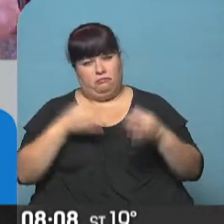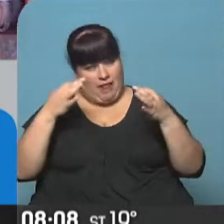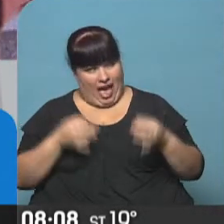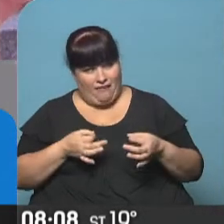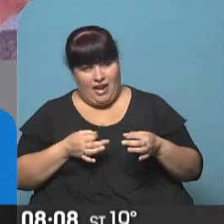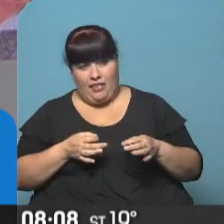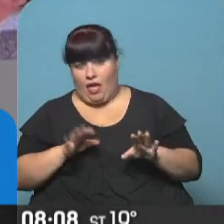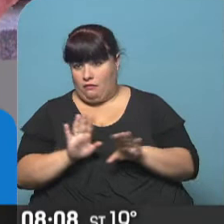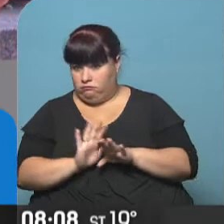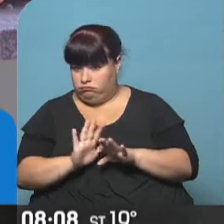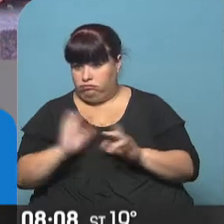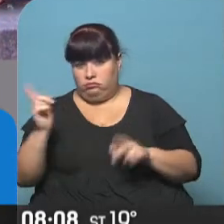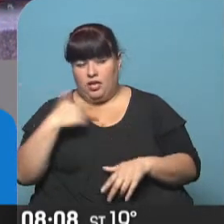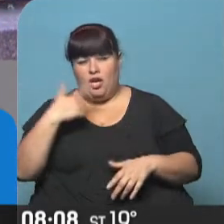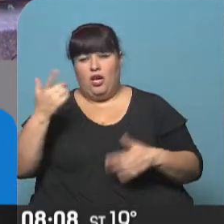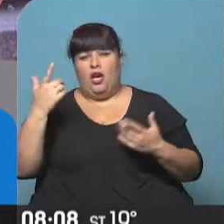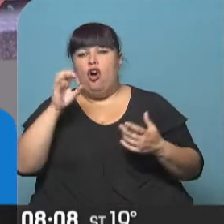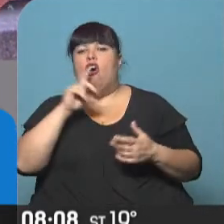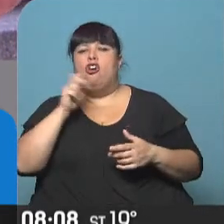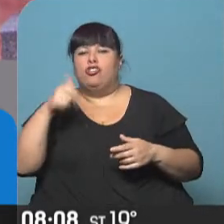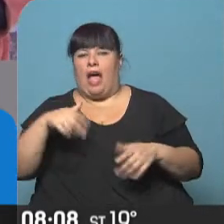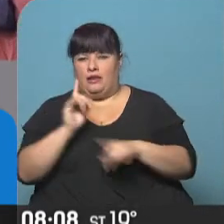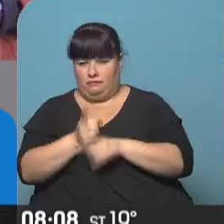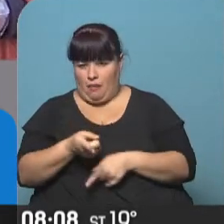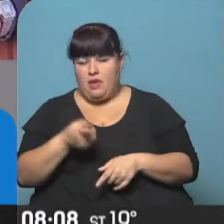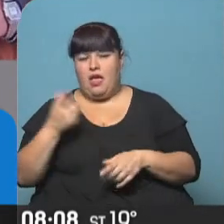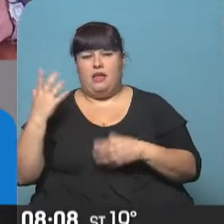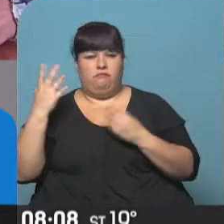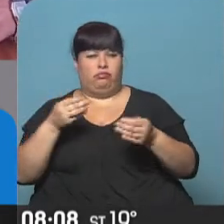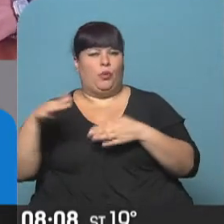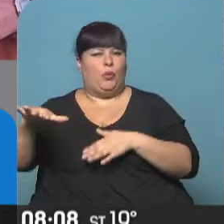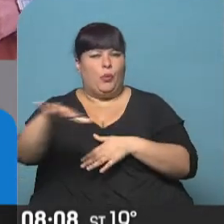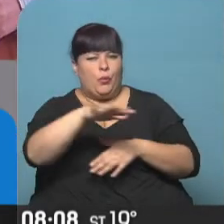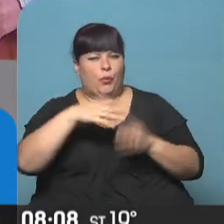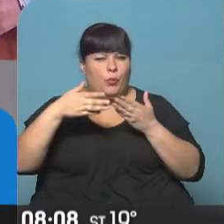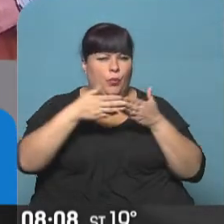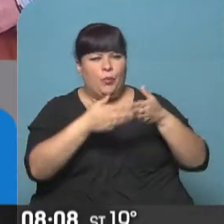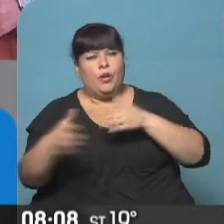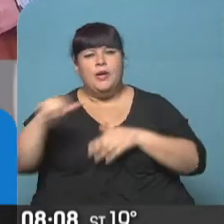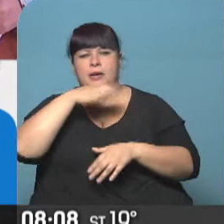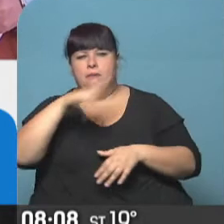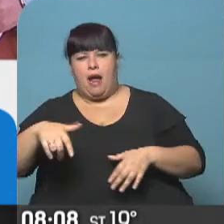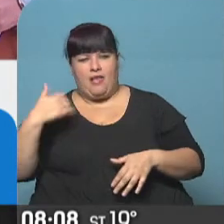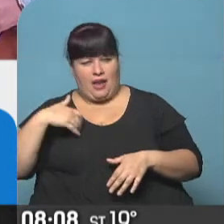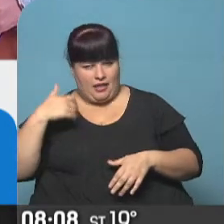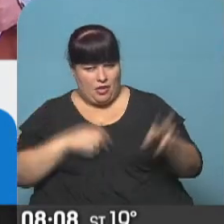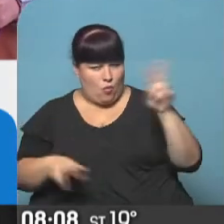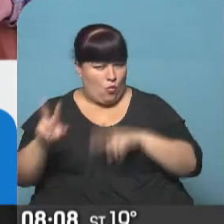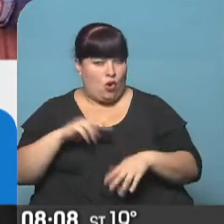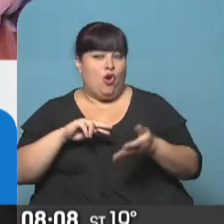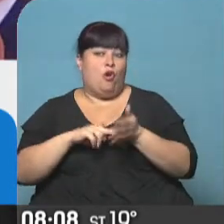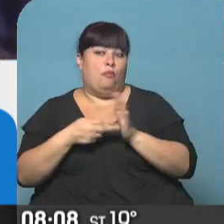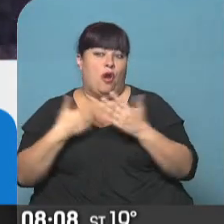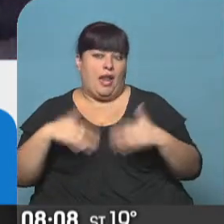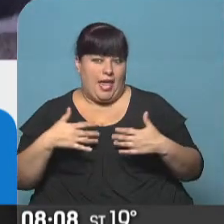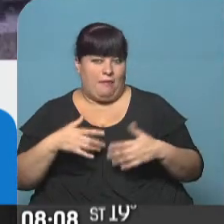parafernalia. Las fuerzas de la OTAN, podríamos decir, están ya navegando y surcando los mares argentinos. Toda una polémica, por